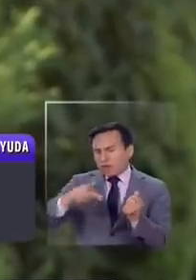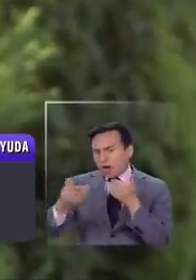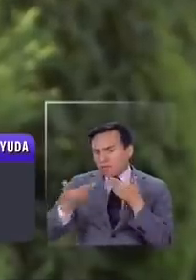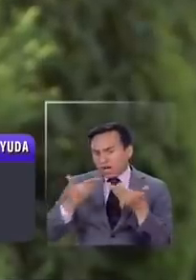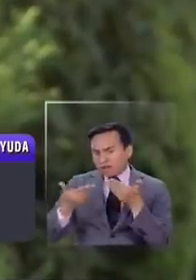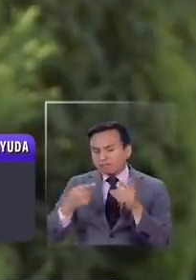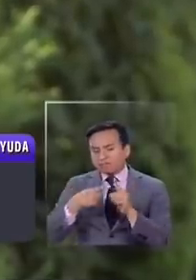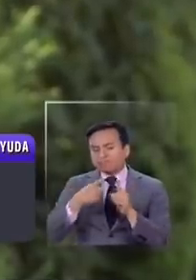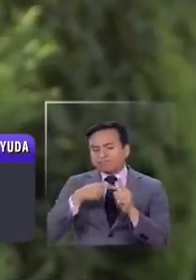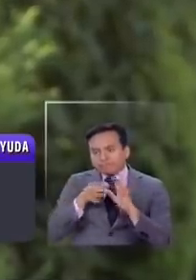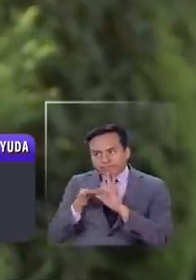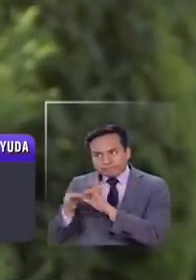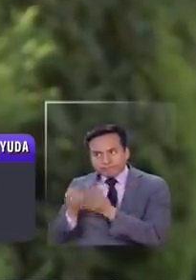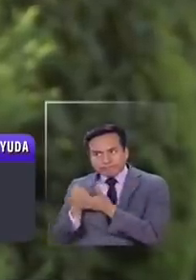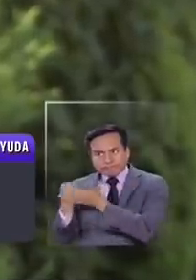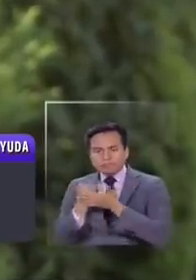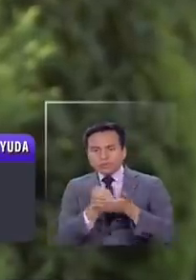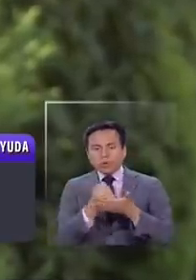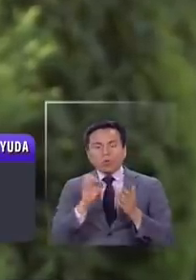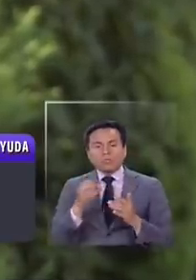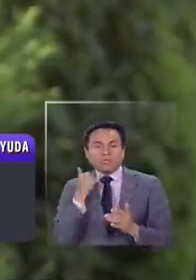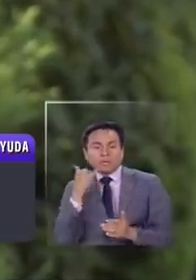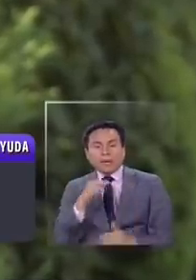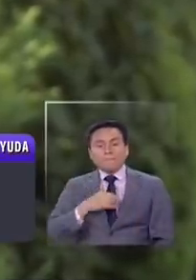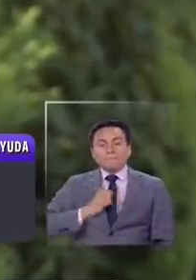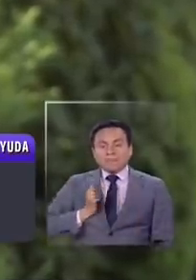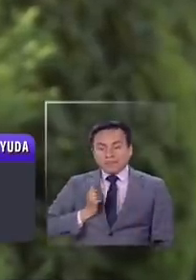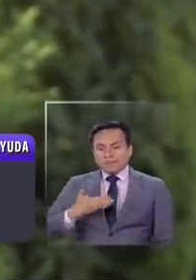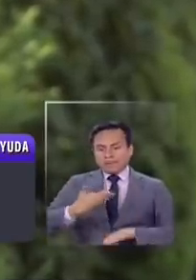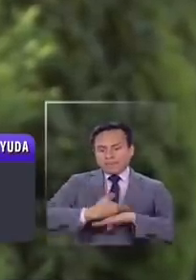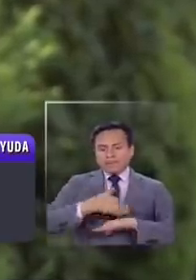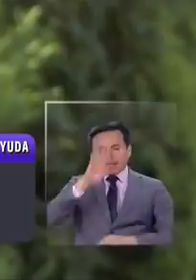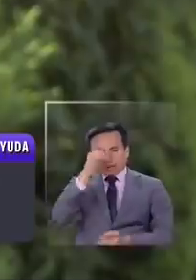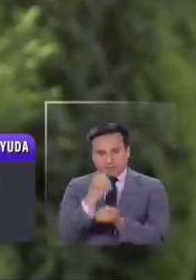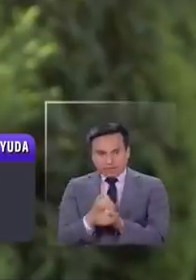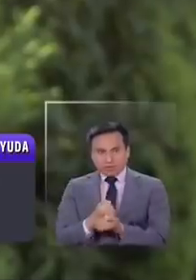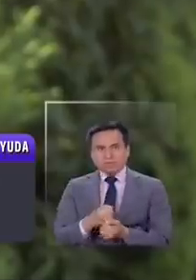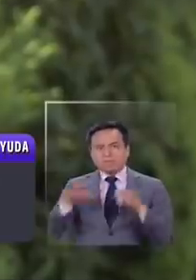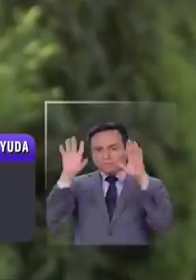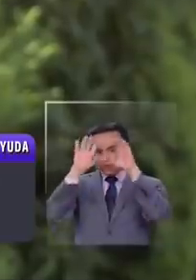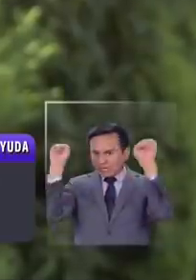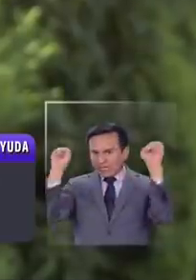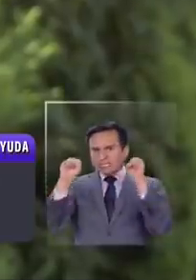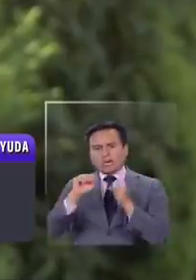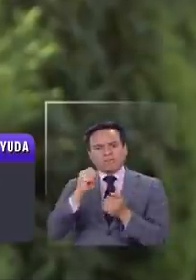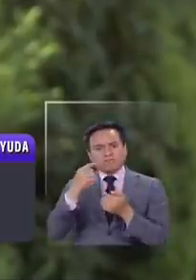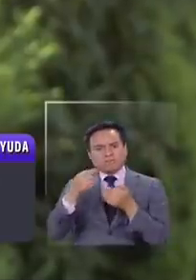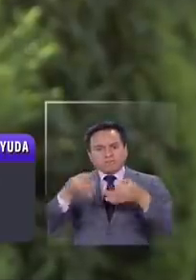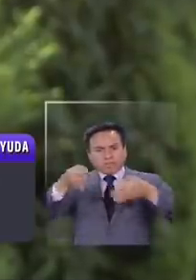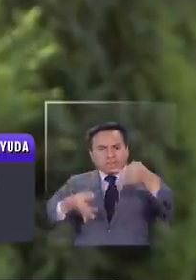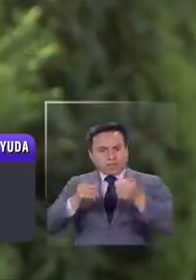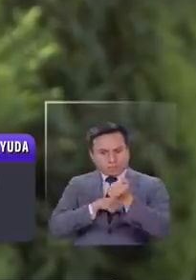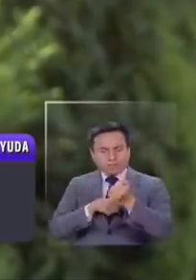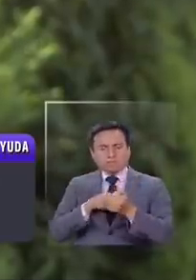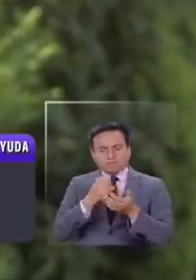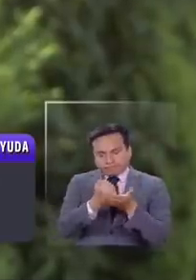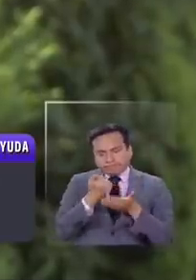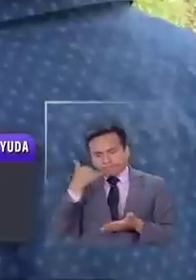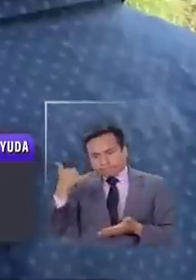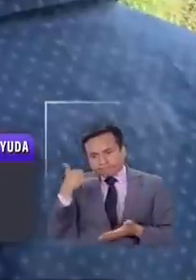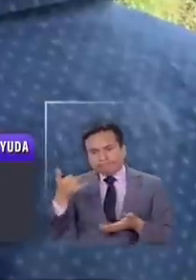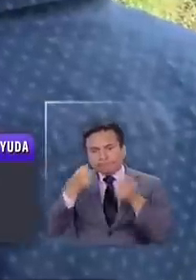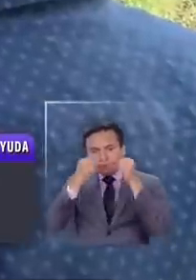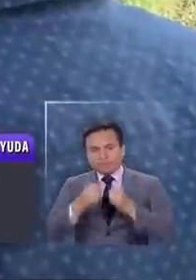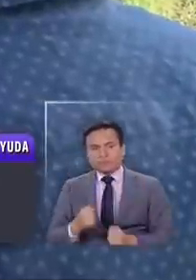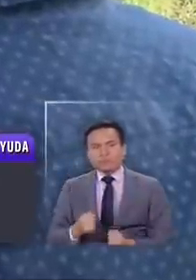hablar, hacemos eso. Si nos piden que llamemos a PDI, a Carabineros, a la Fiscalía directamente o a Tribunales de Familia, también lo podemos hacer.